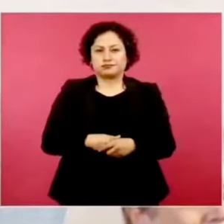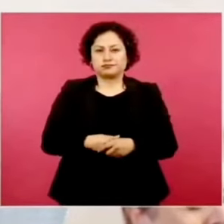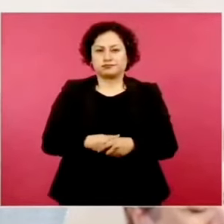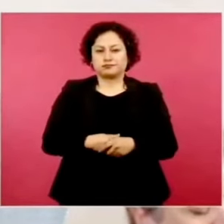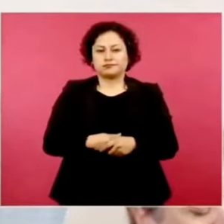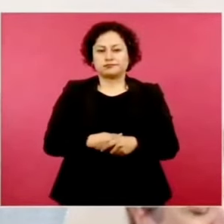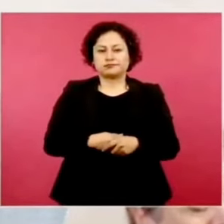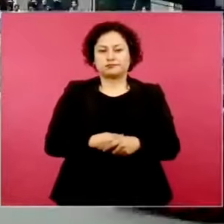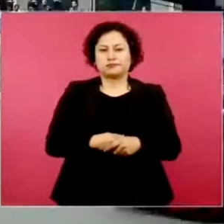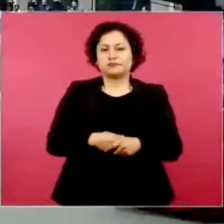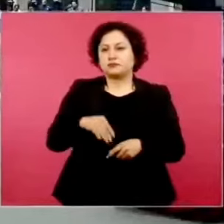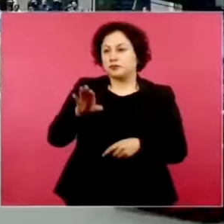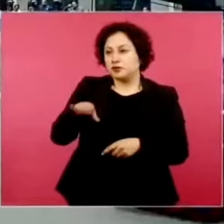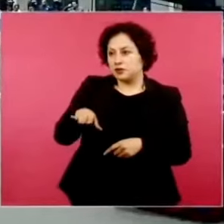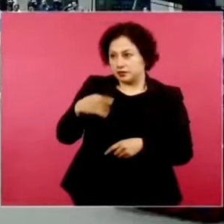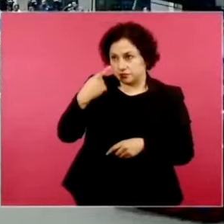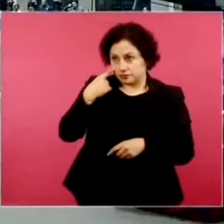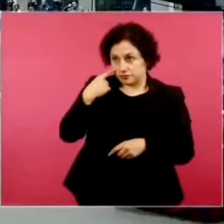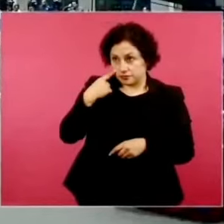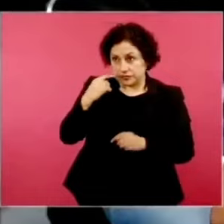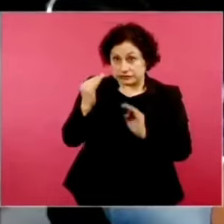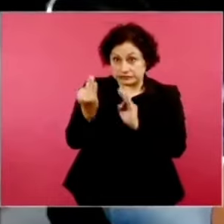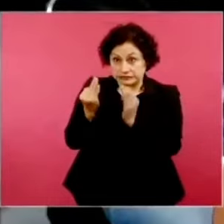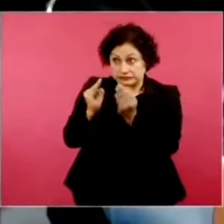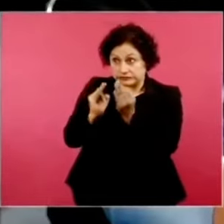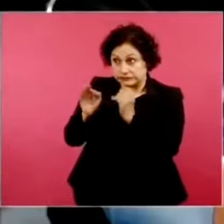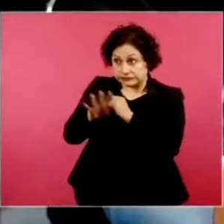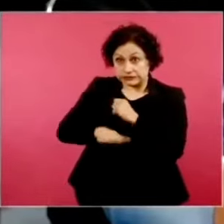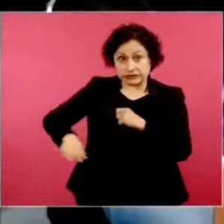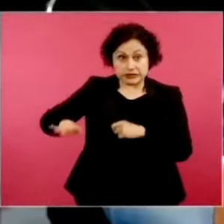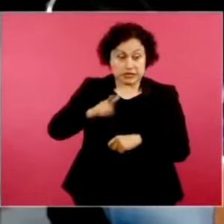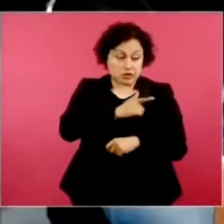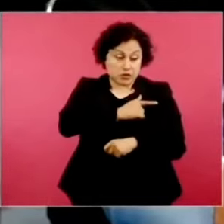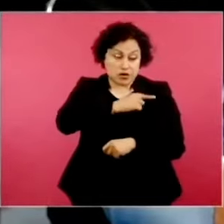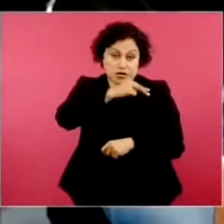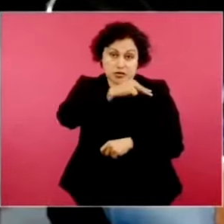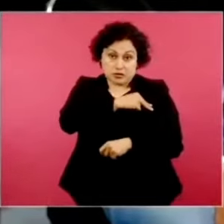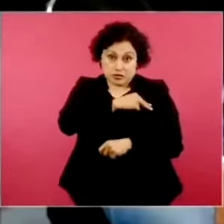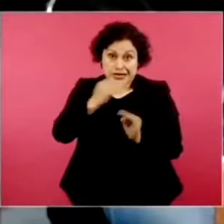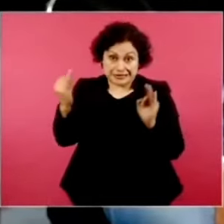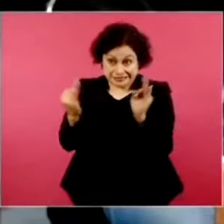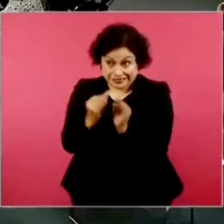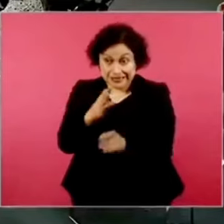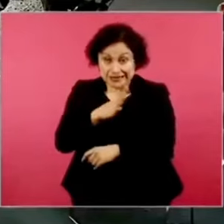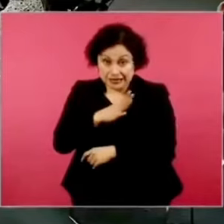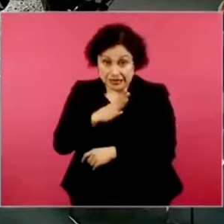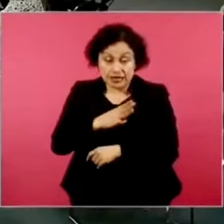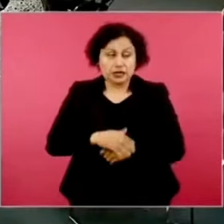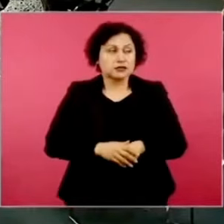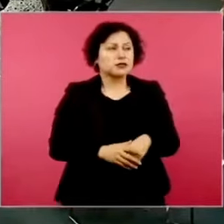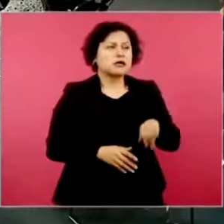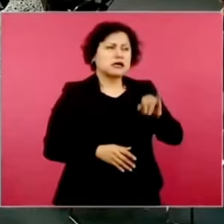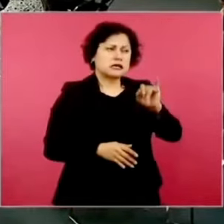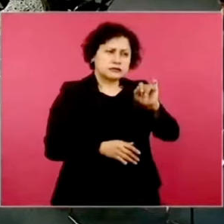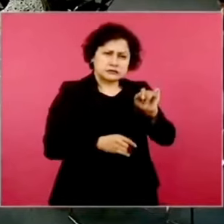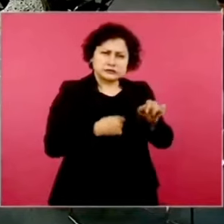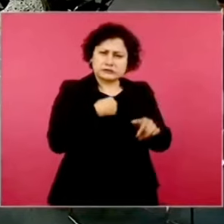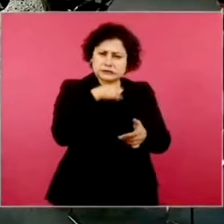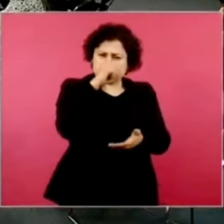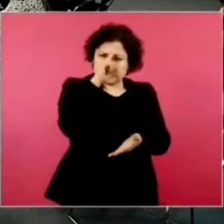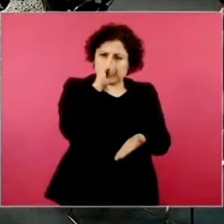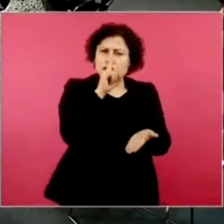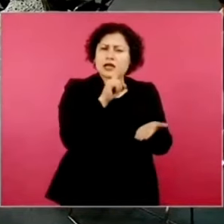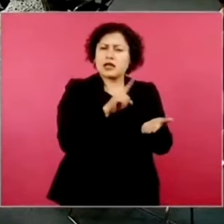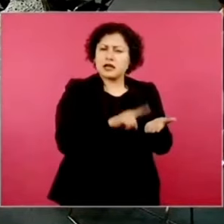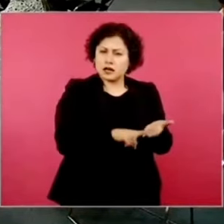¿En las inmediaciones no hay instalaciones de la Guardia Nacional ahí? Sí, creo que sí